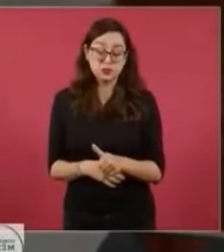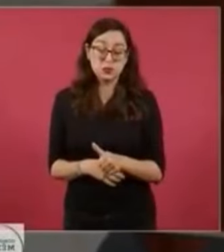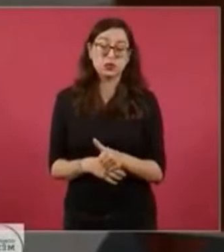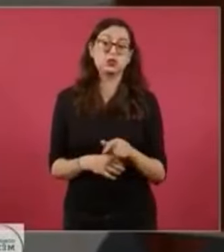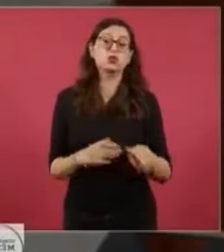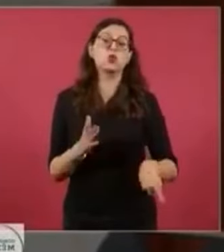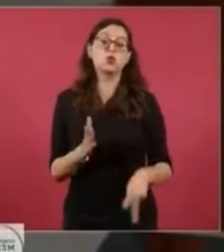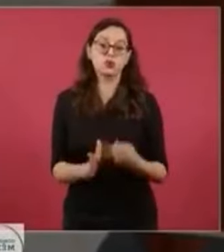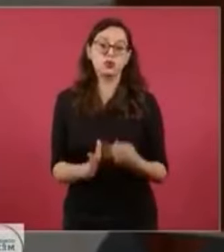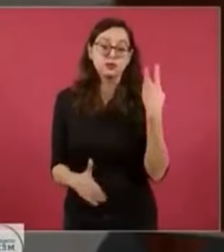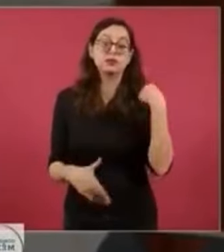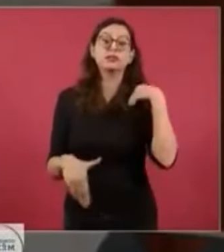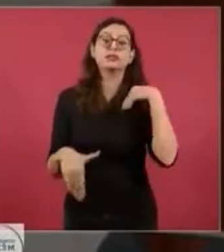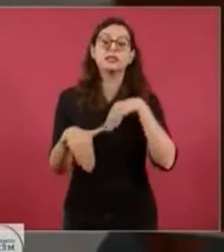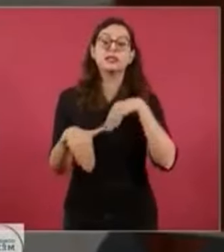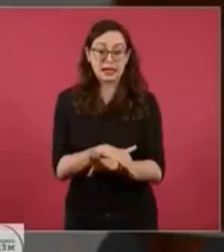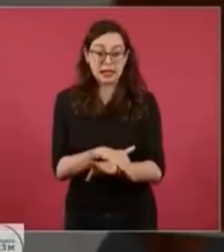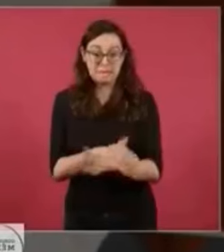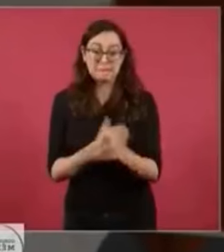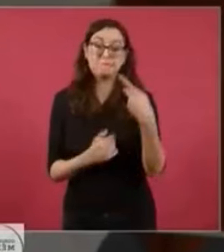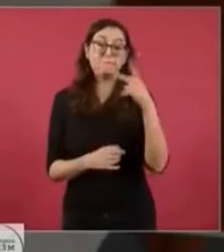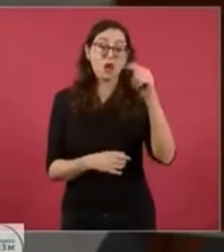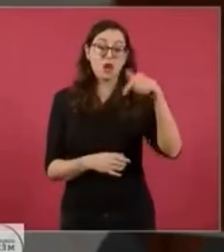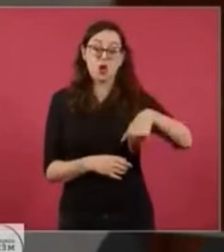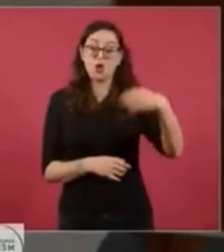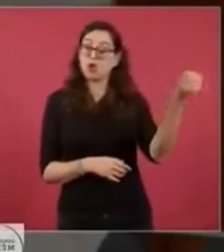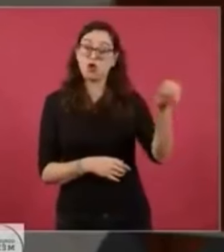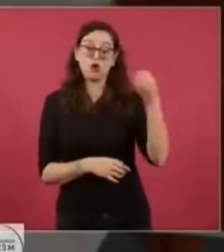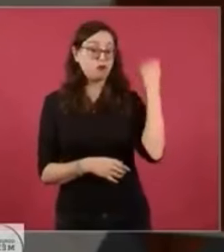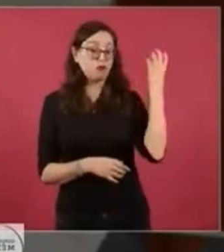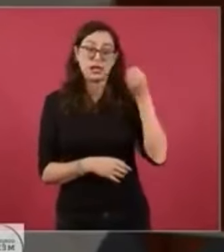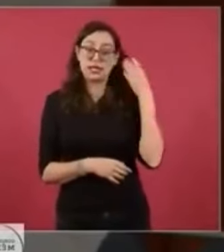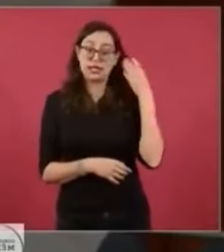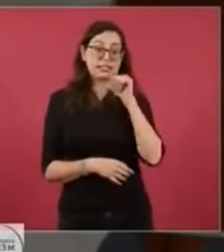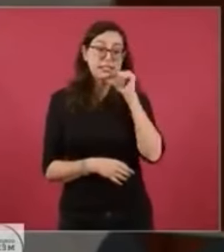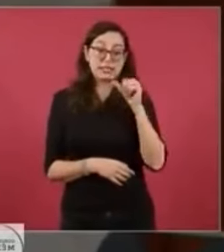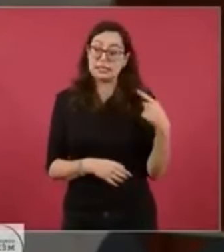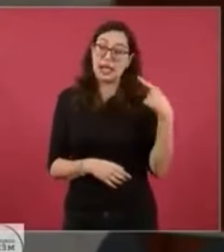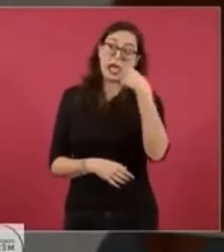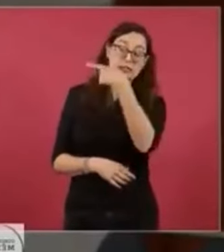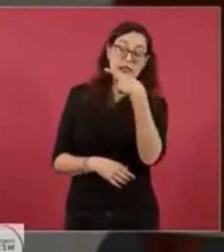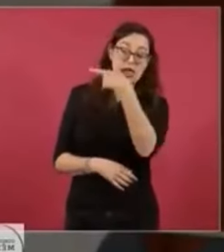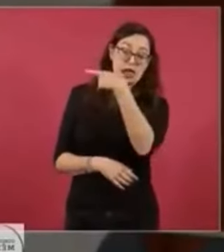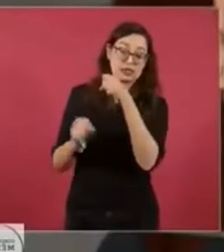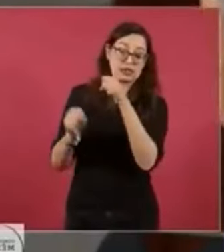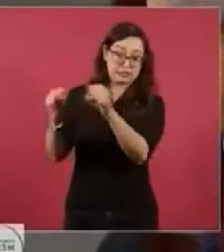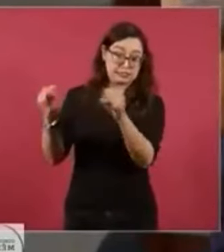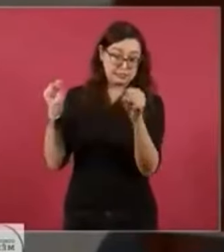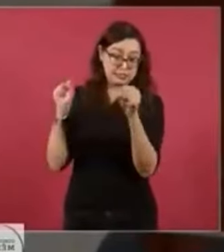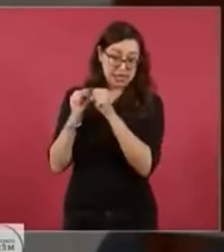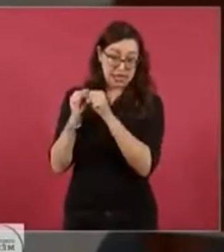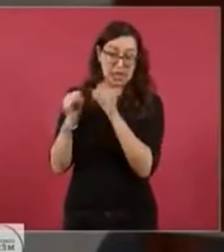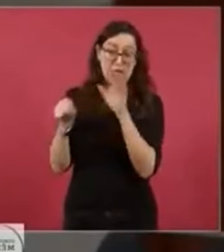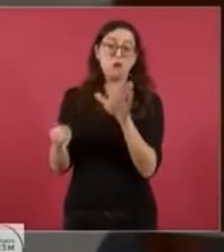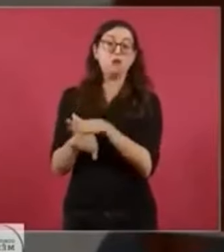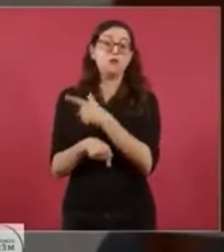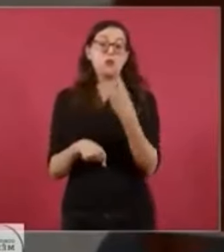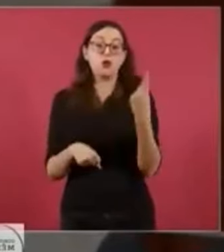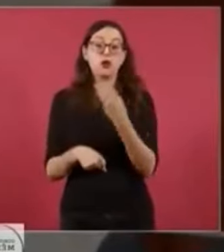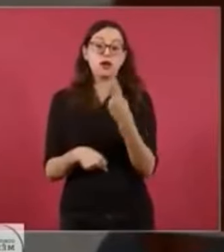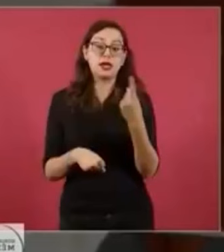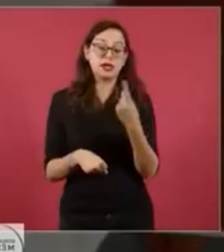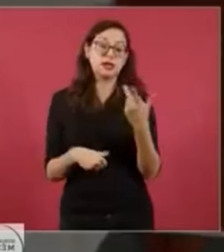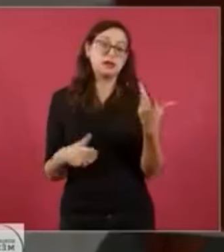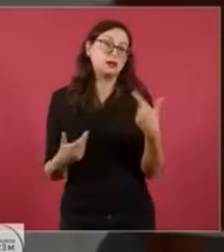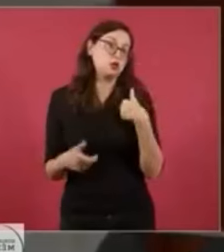volvió a dejar entrar y no me dejaba entrar a la conferencia y me dejaba en la sala de prensa por mi última participación.